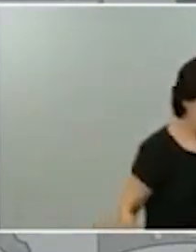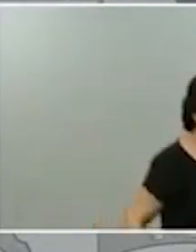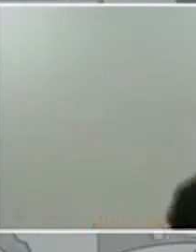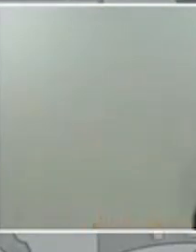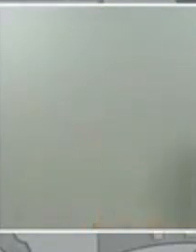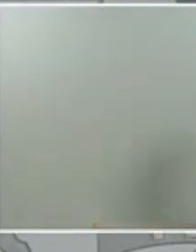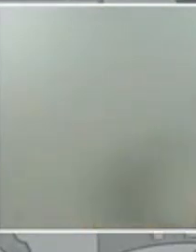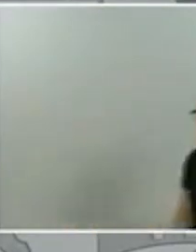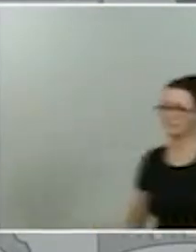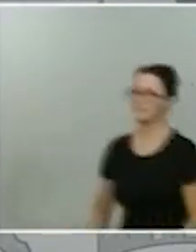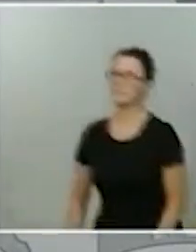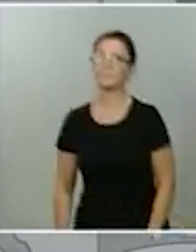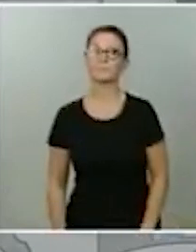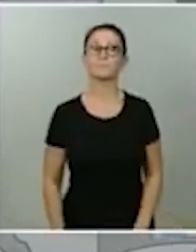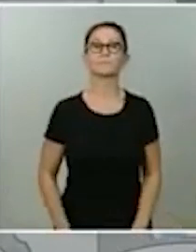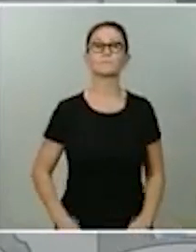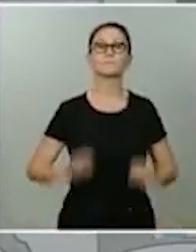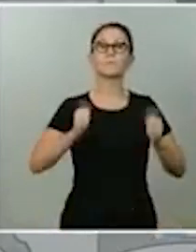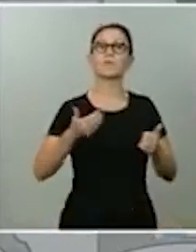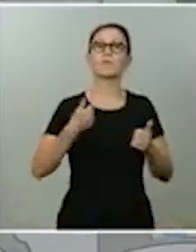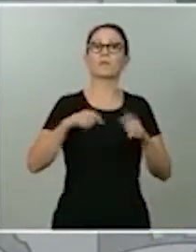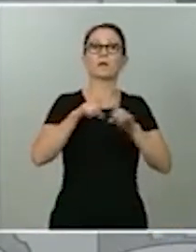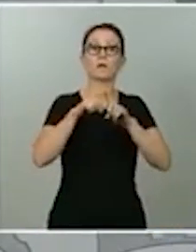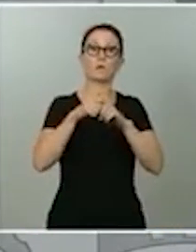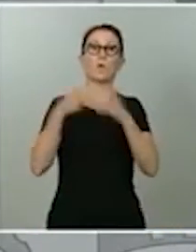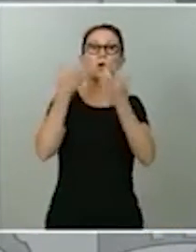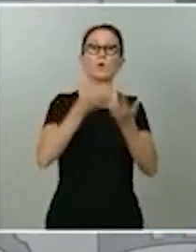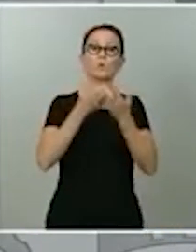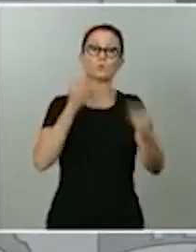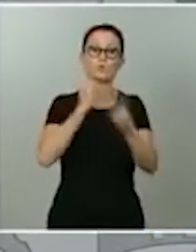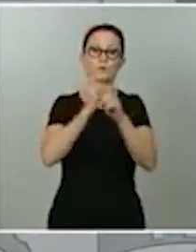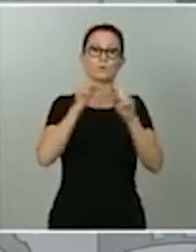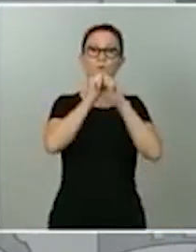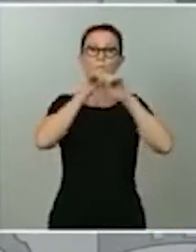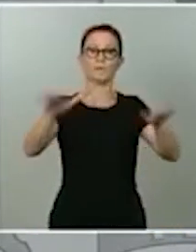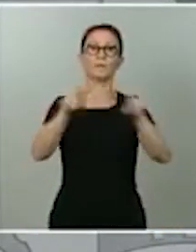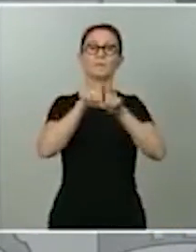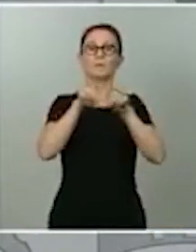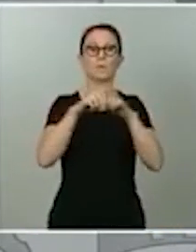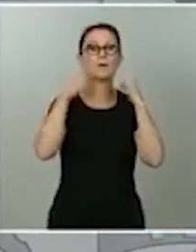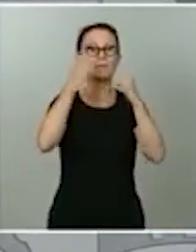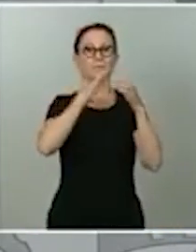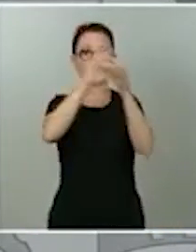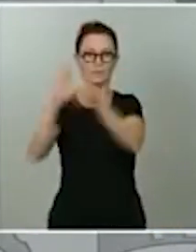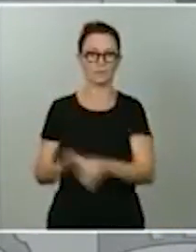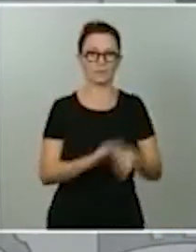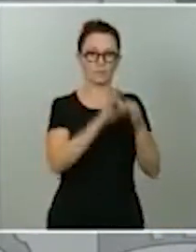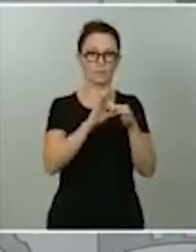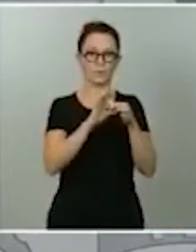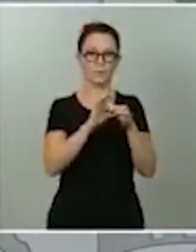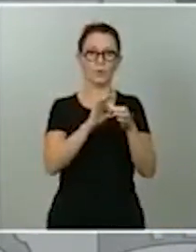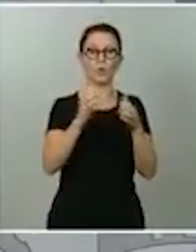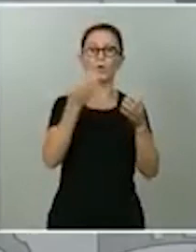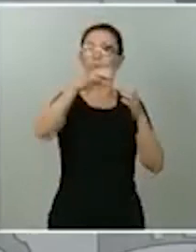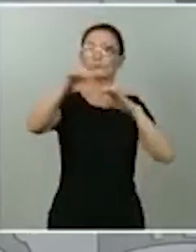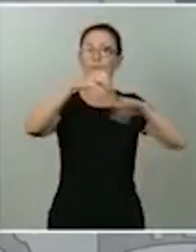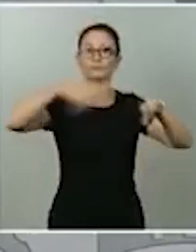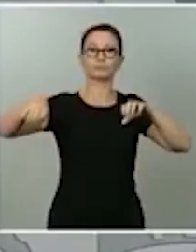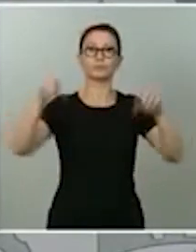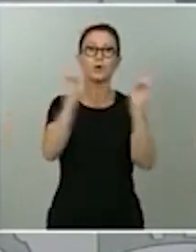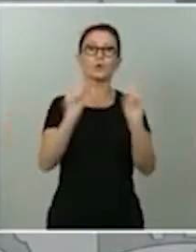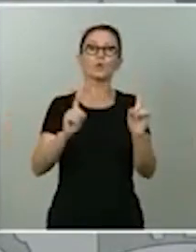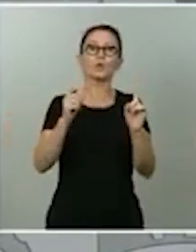de la pelea partidista en la lucha contra la pandemia. El enemigo es el virus, no es otro. Es una idea que me habrán oído repetir una